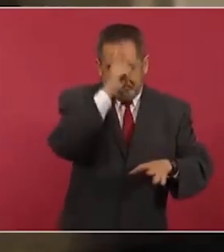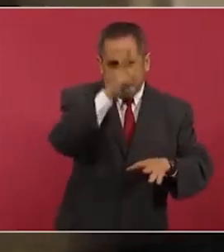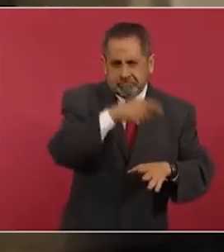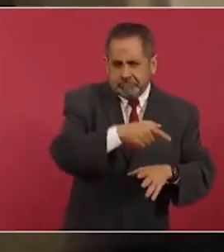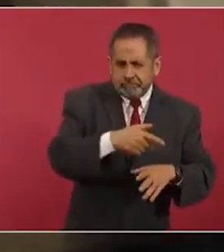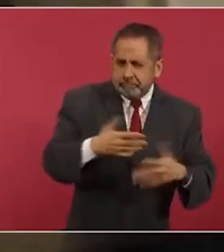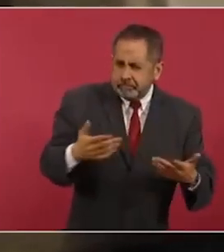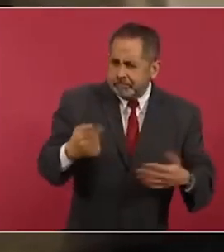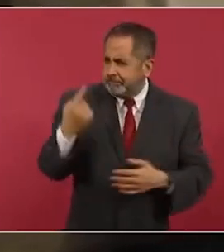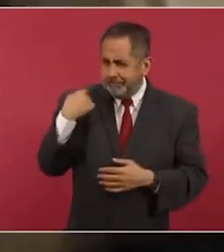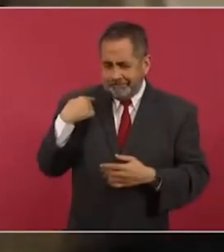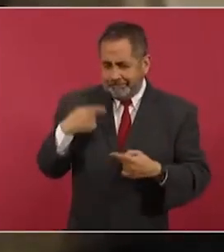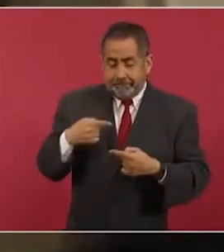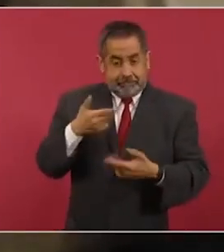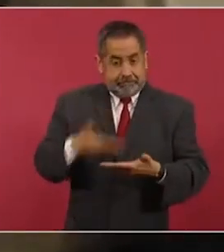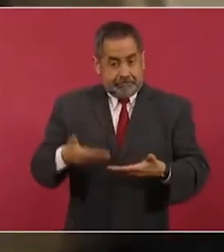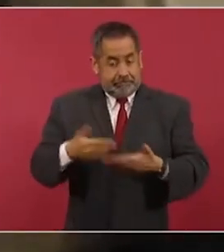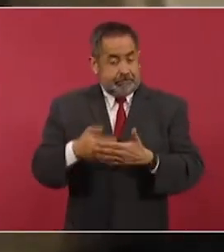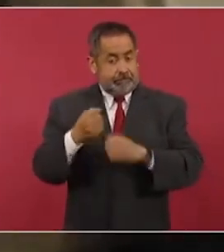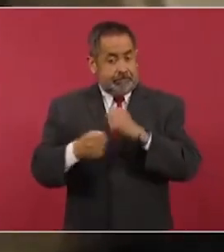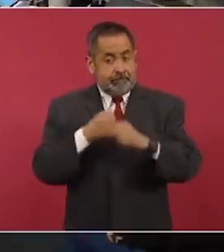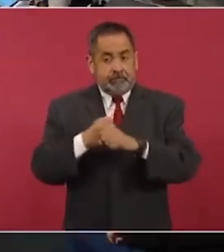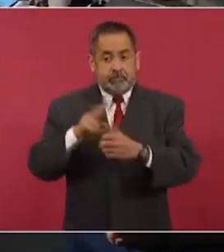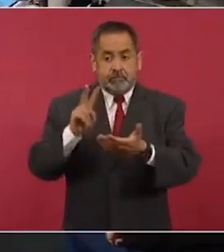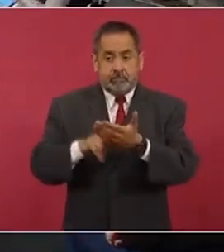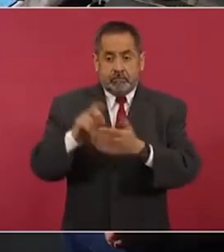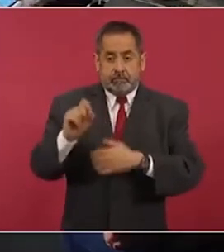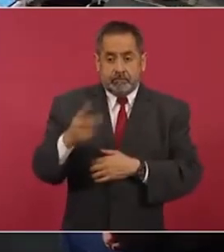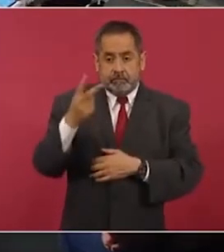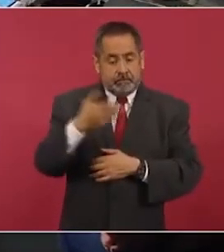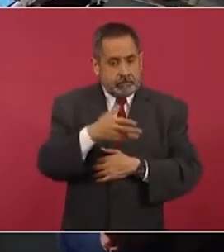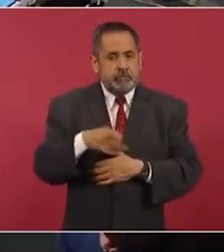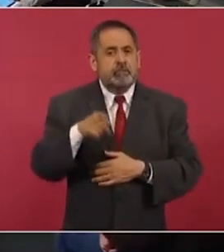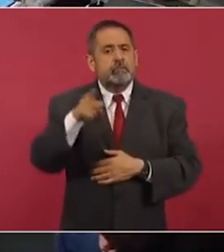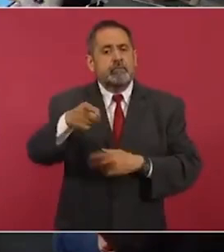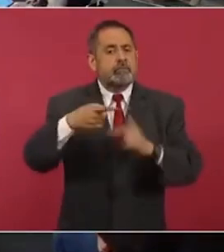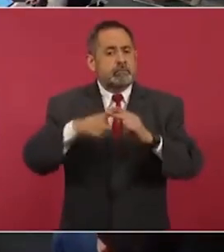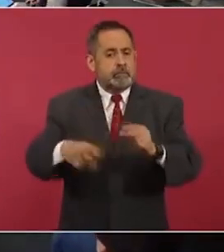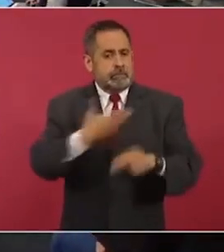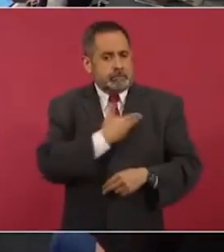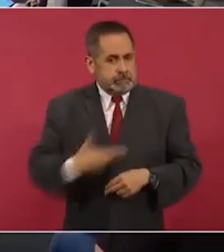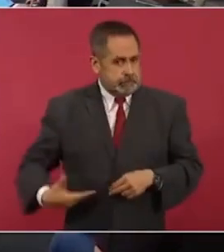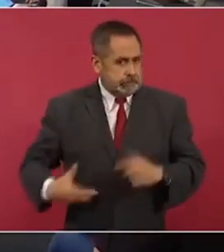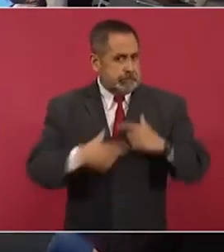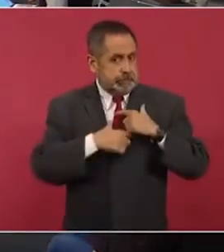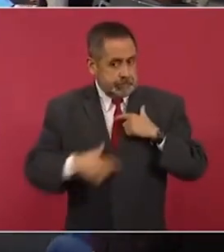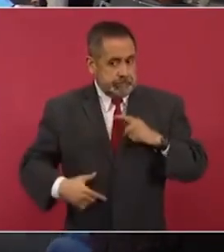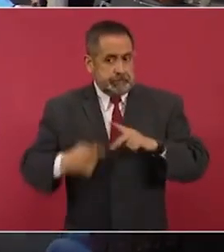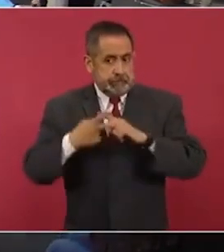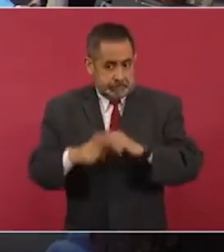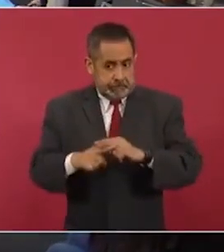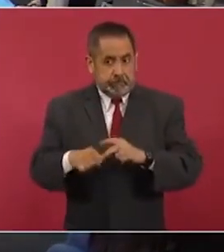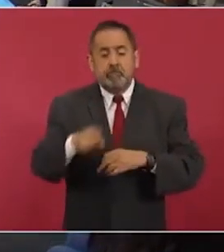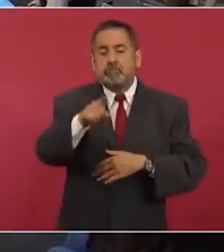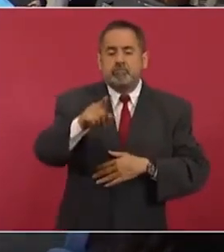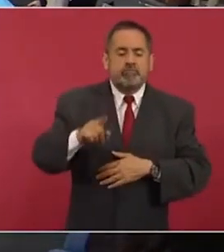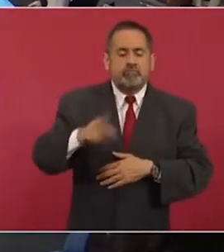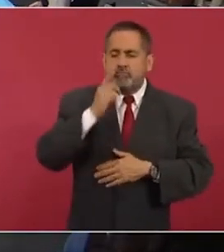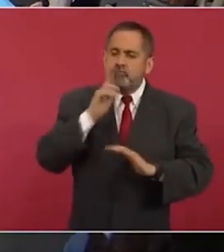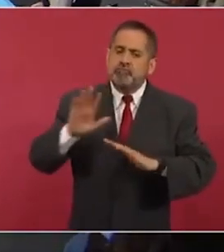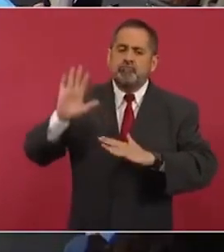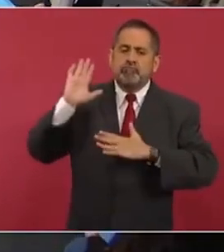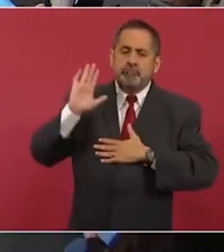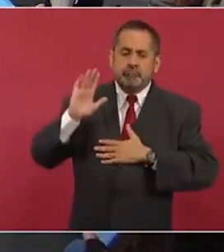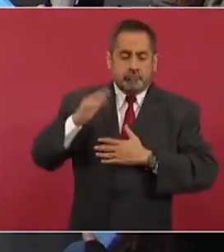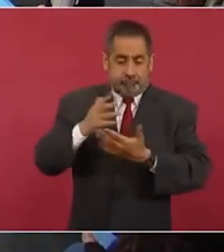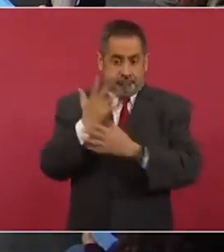2022 se ha puesto de relieve. Cuando usted llegó a la presidencia, prometió poner fin, y lo